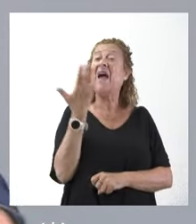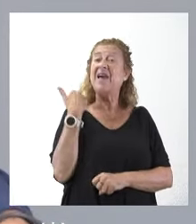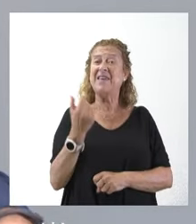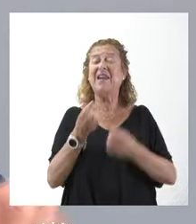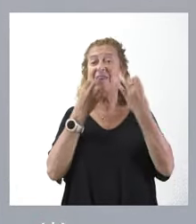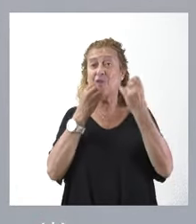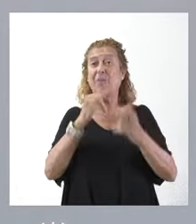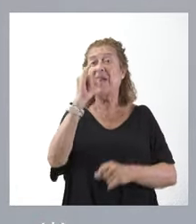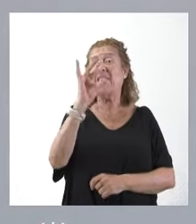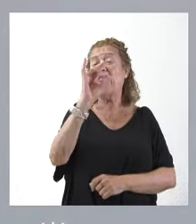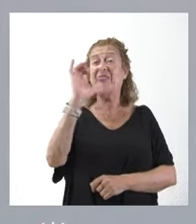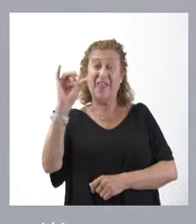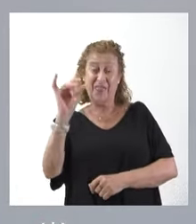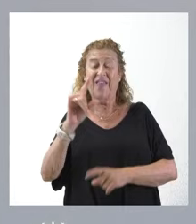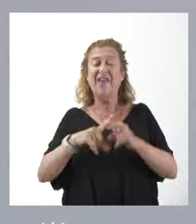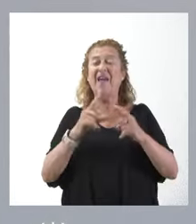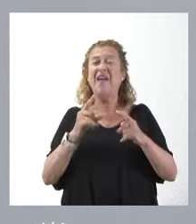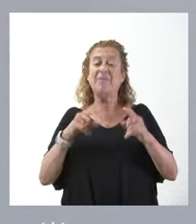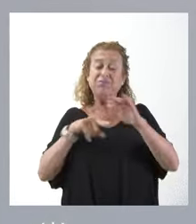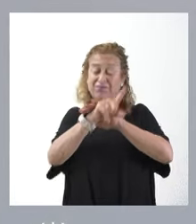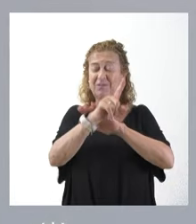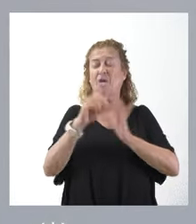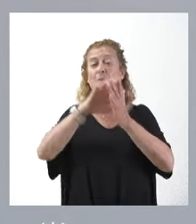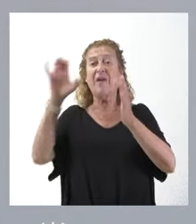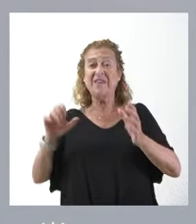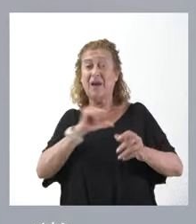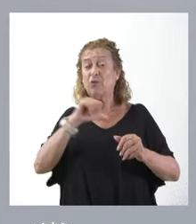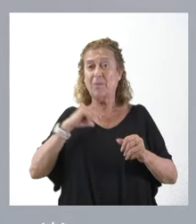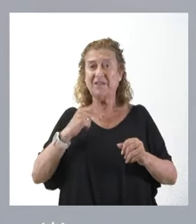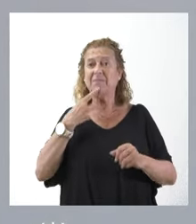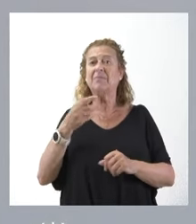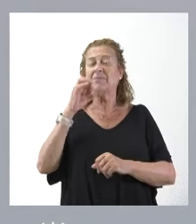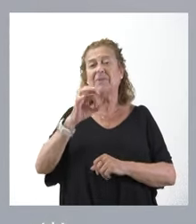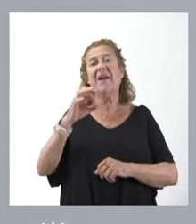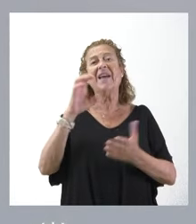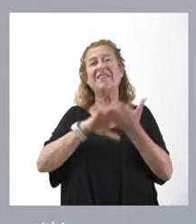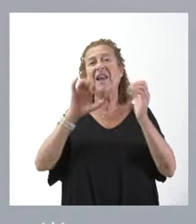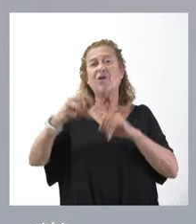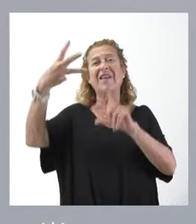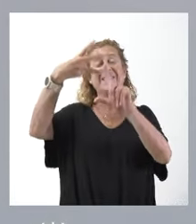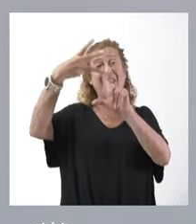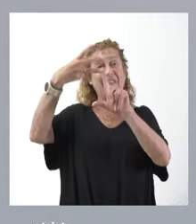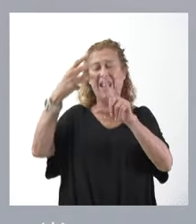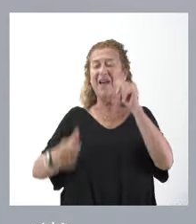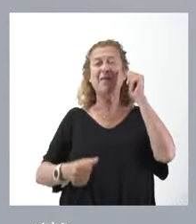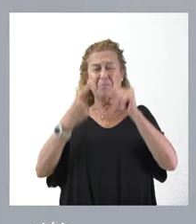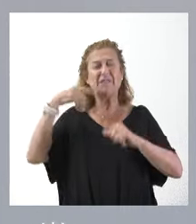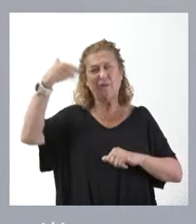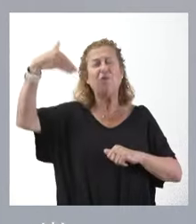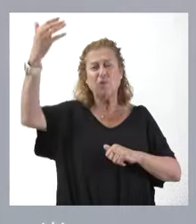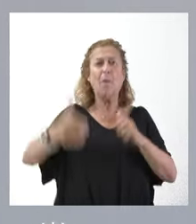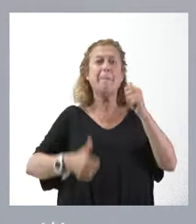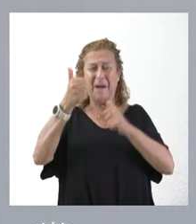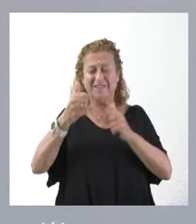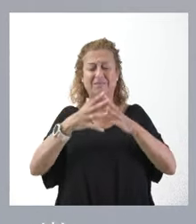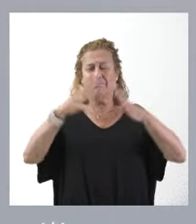AIREF de evolución de las comunidades autónomas situaba a Castilla y León como la tercera con mayor expectativa de crecimiento económico para este año